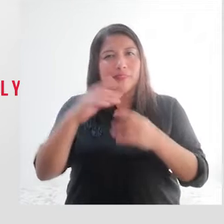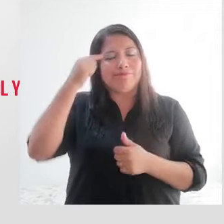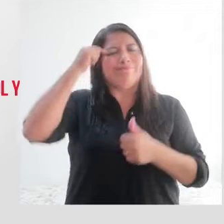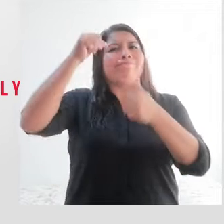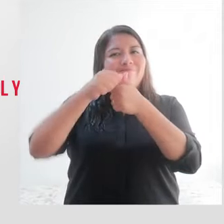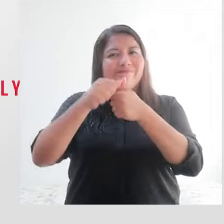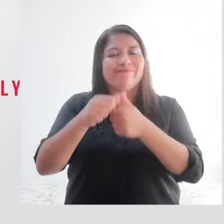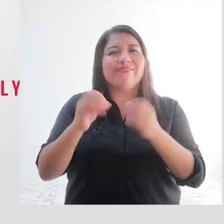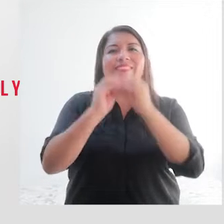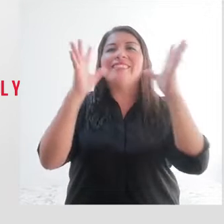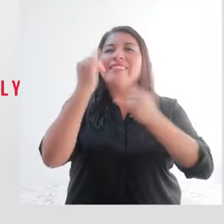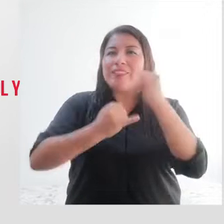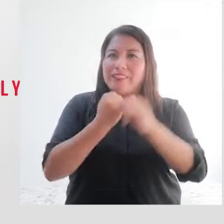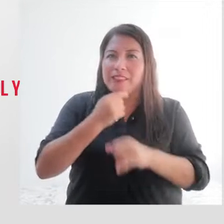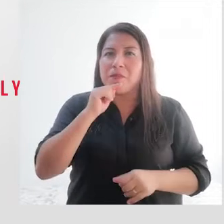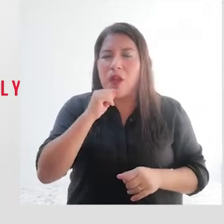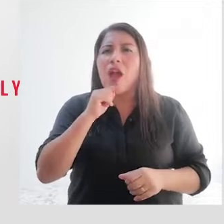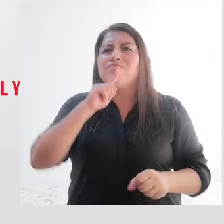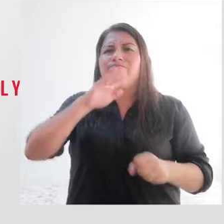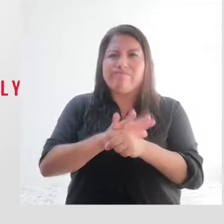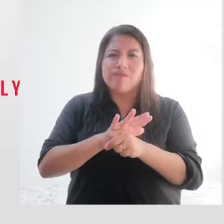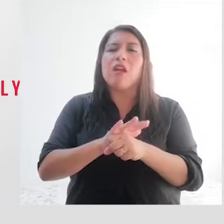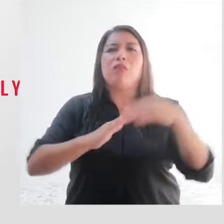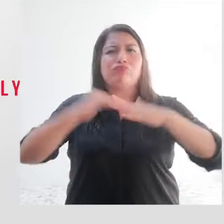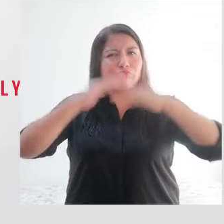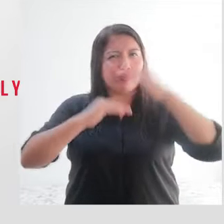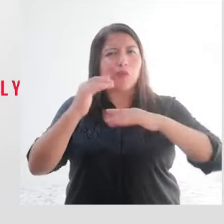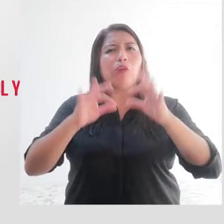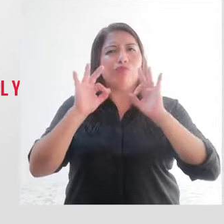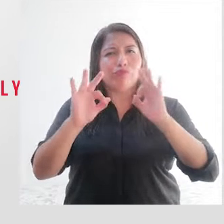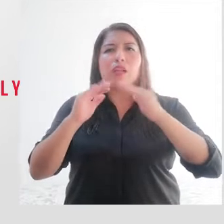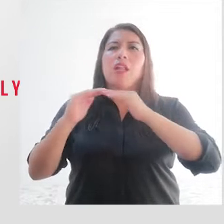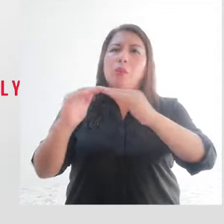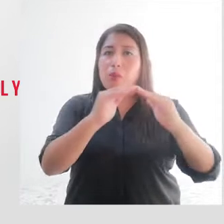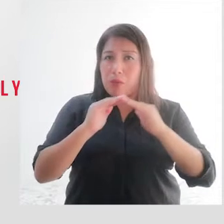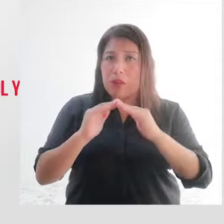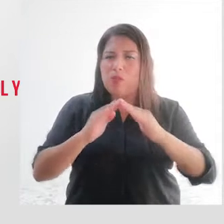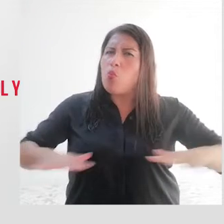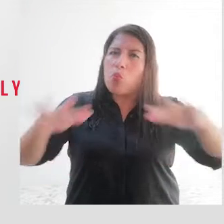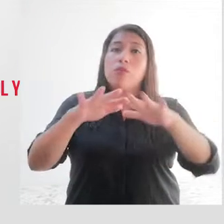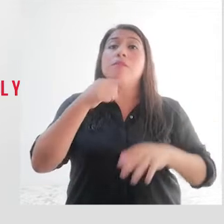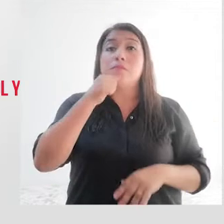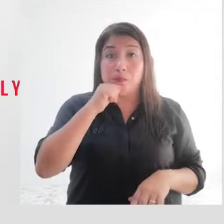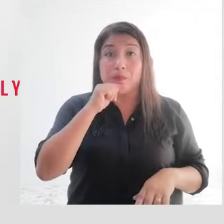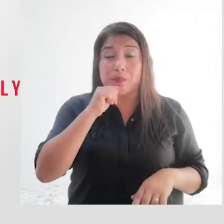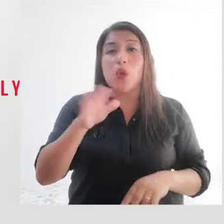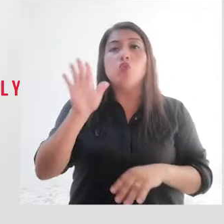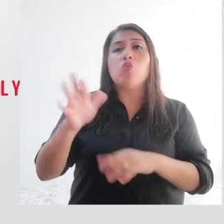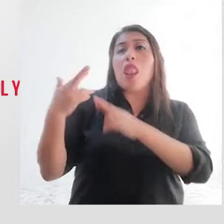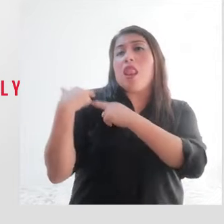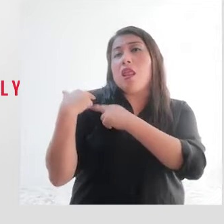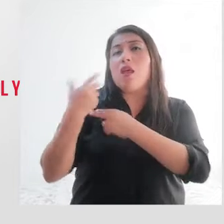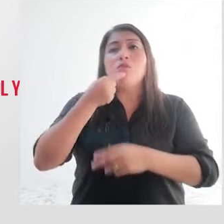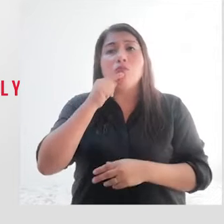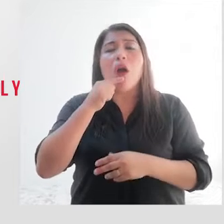la Mujer, reafirmando nuestro compromiso de construir una sociedad igualitaria para todas las mujeres y que su rol